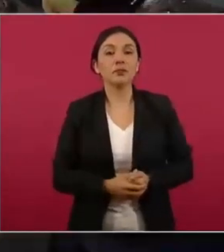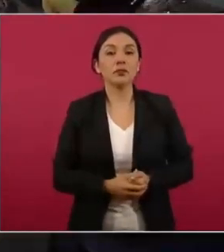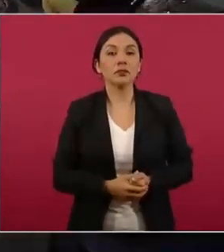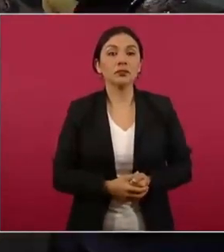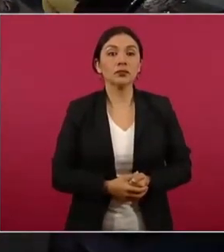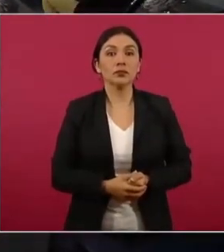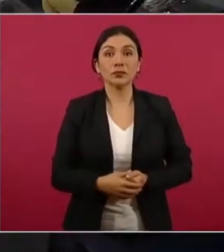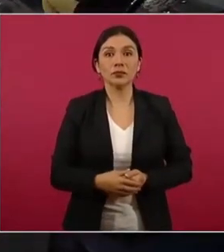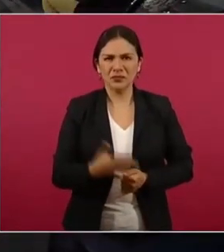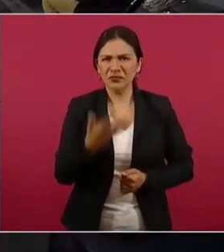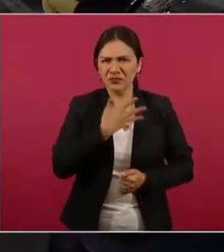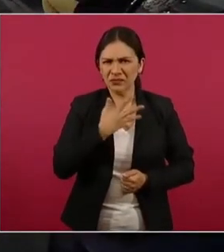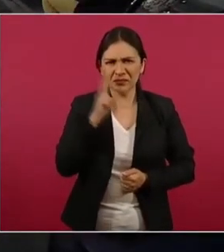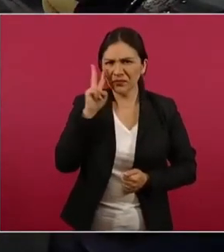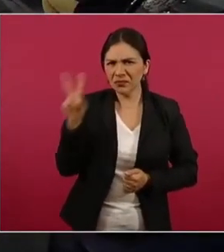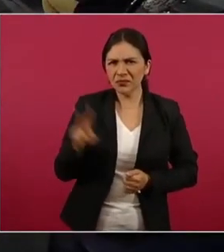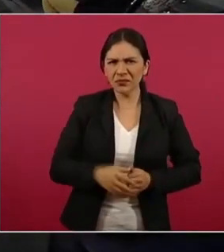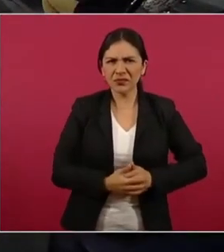¿Tienen el acto?